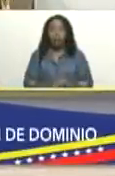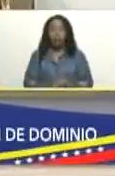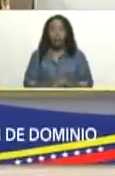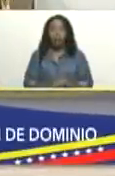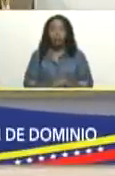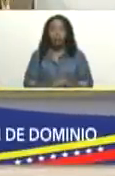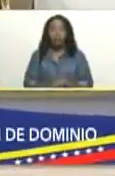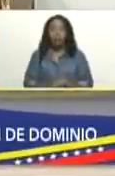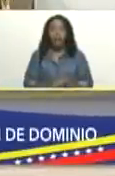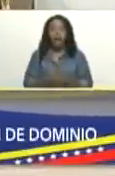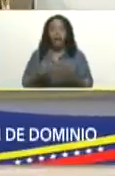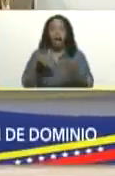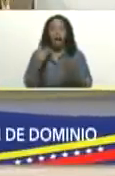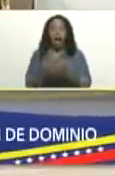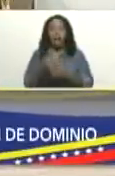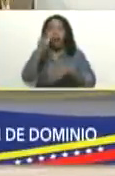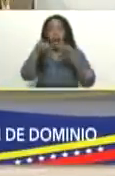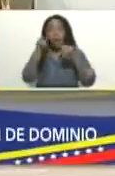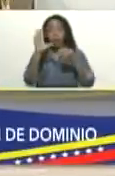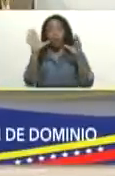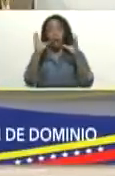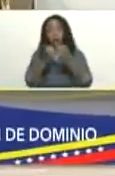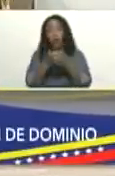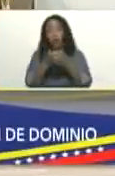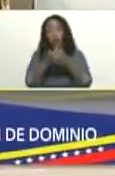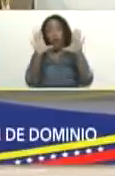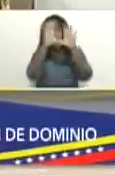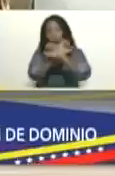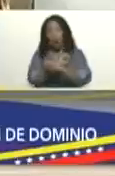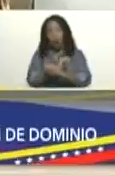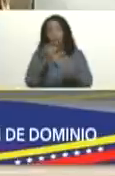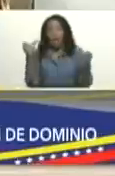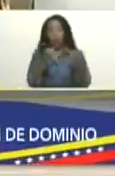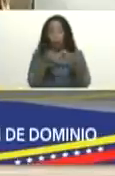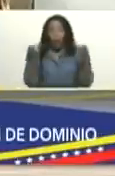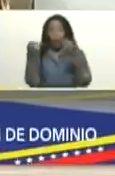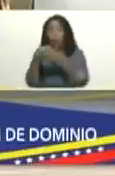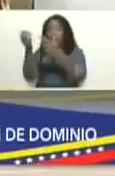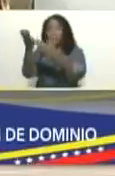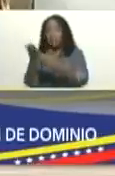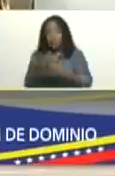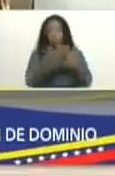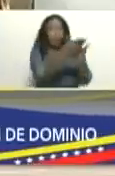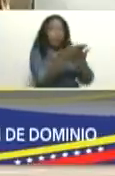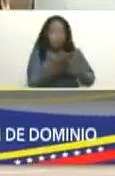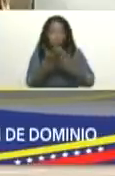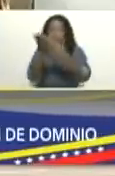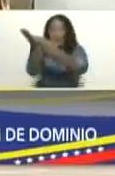Hasta las 12 de la noche estuvimos el martes, reuniones por aquí, reuniones por allá, recibiendo delegaciones que vinieron.